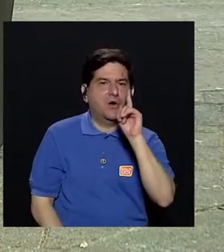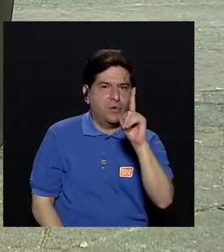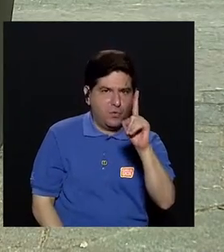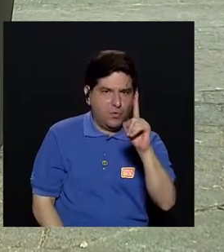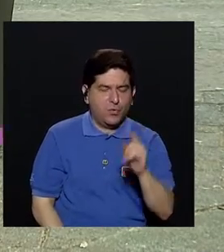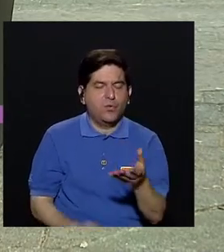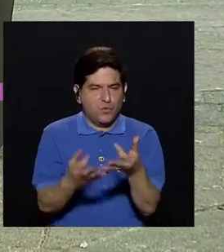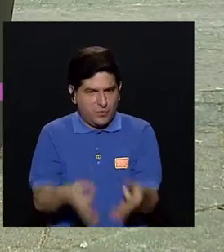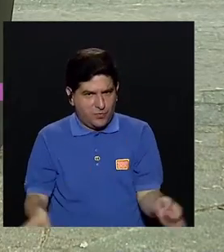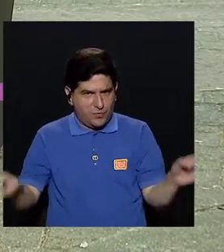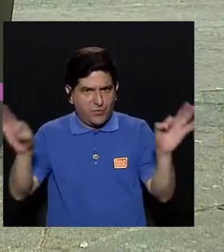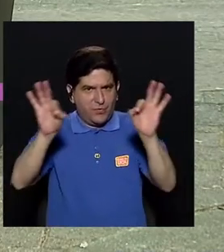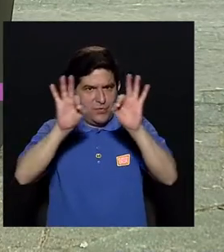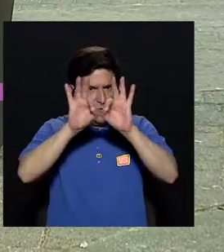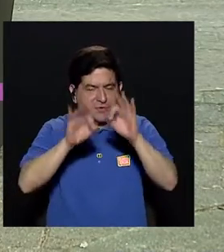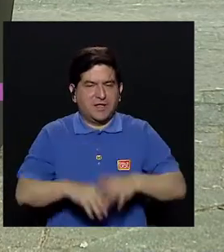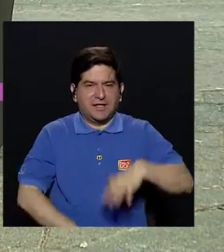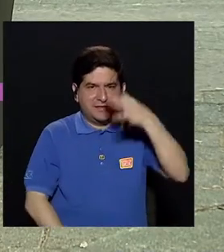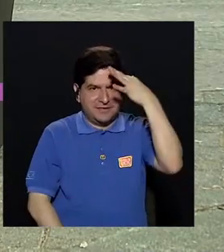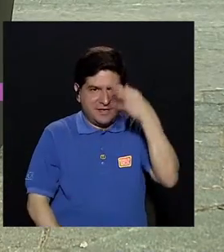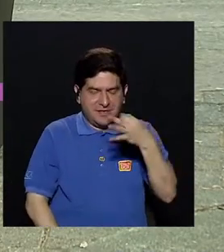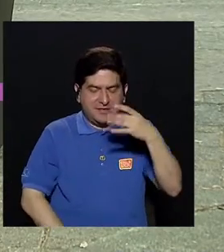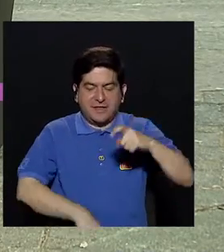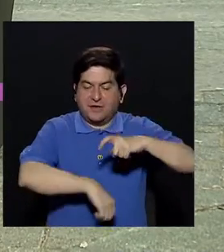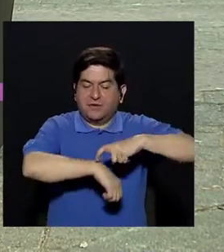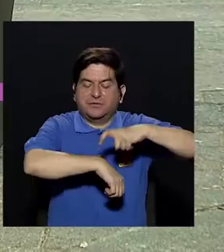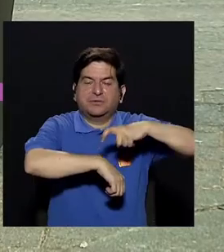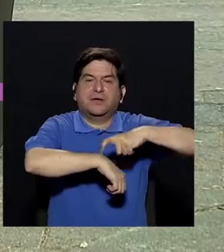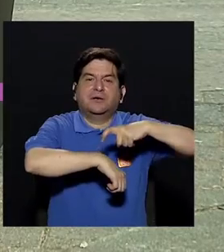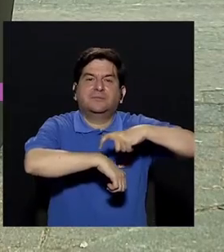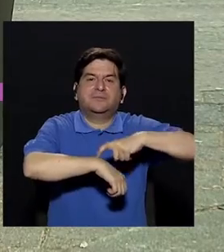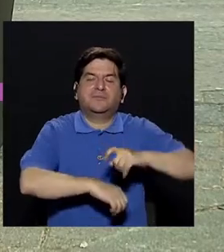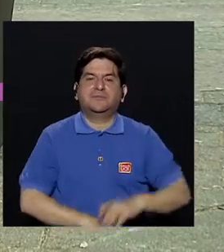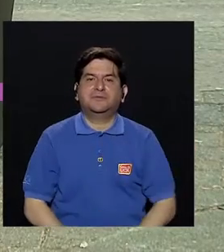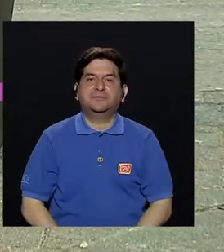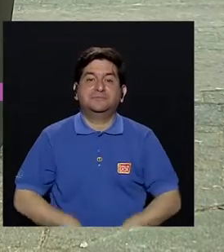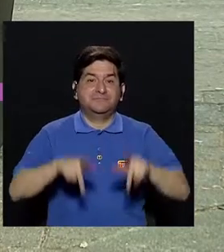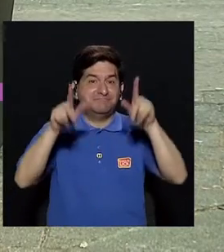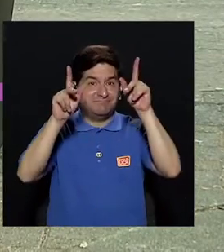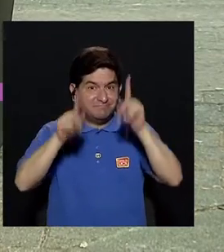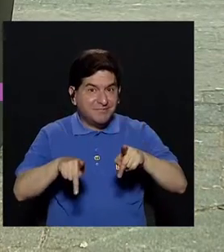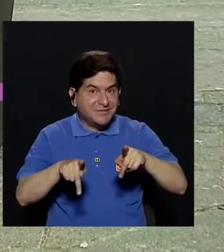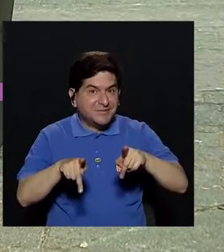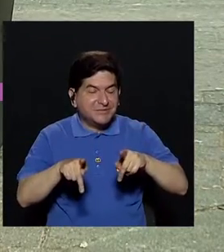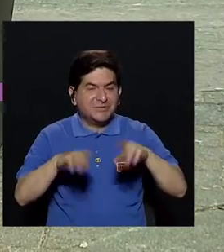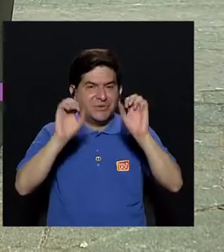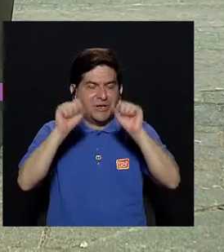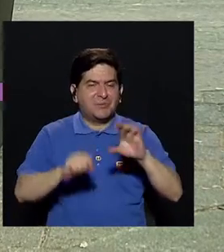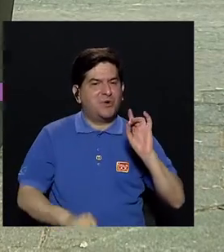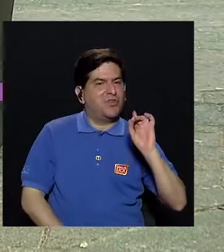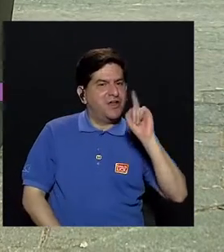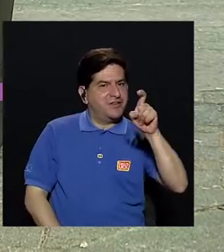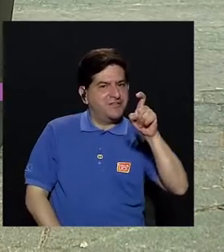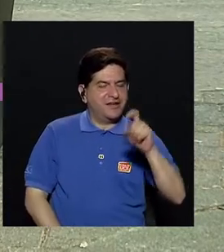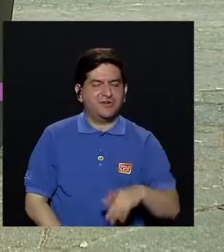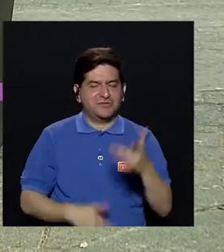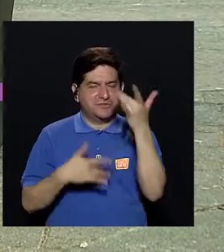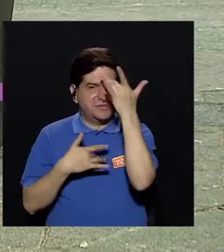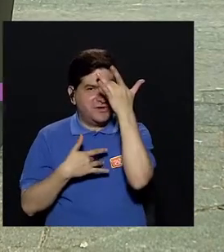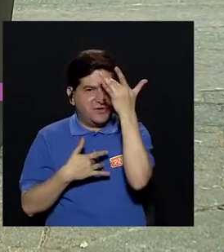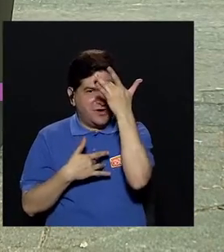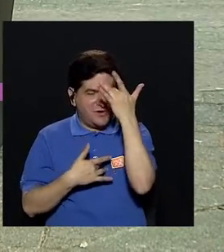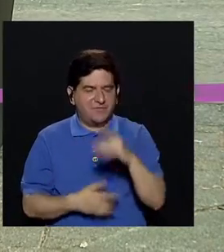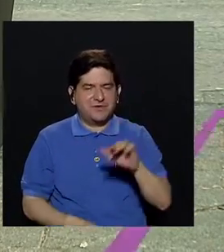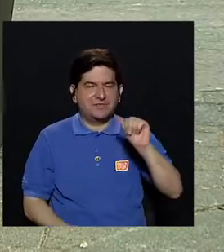uno de los criterios más importantes es el criterio del tiempo. Es decir, que la persona para poderle diagnosticar una